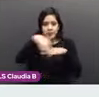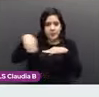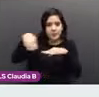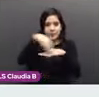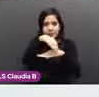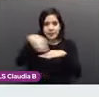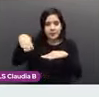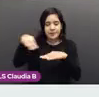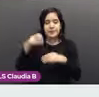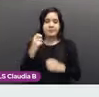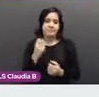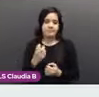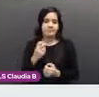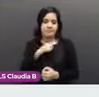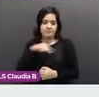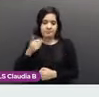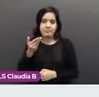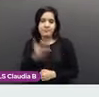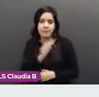Siguiente.